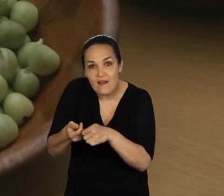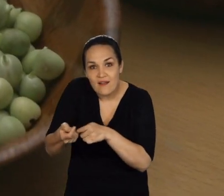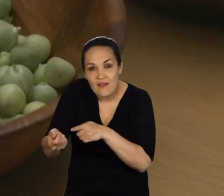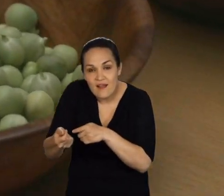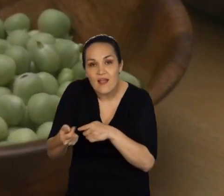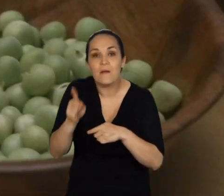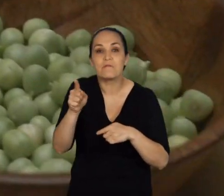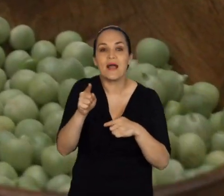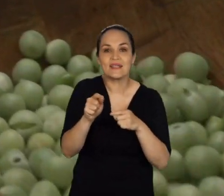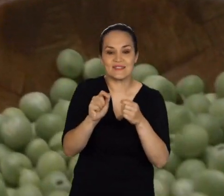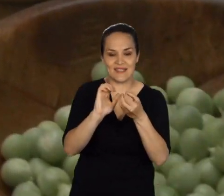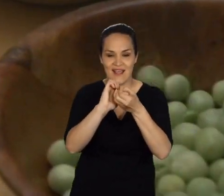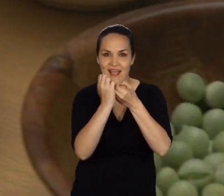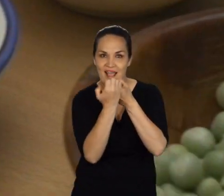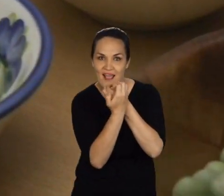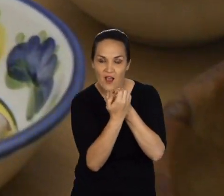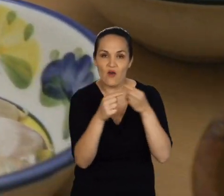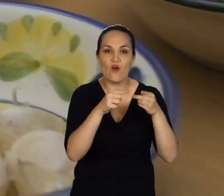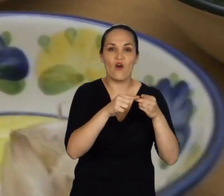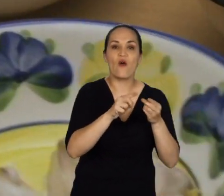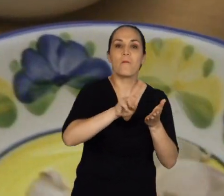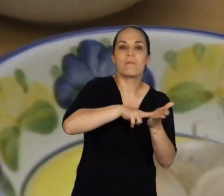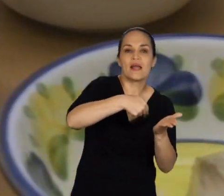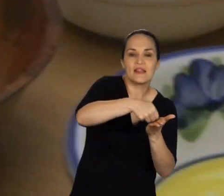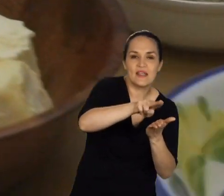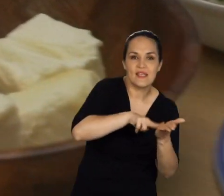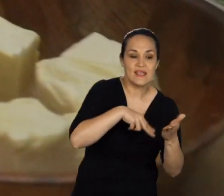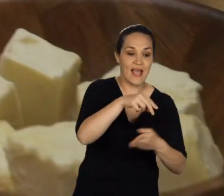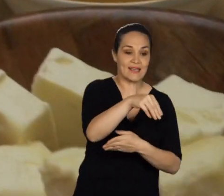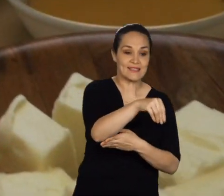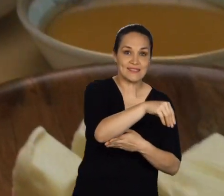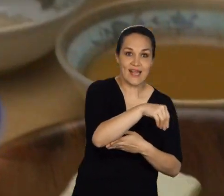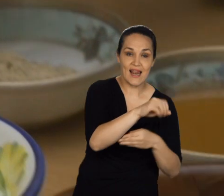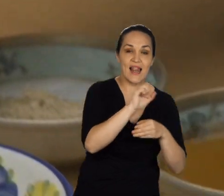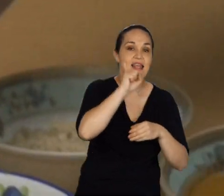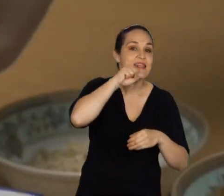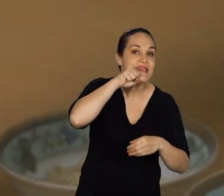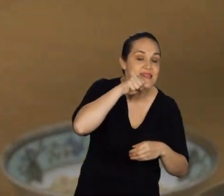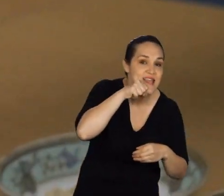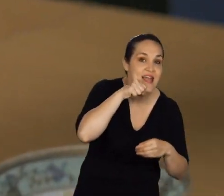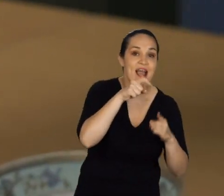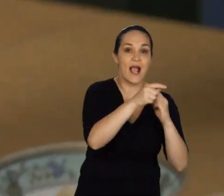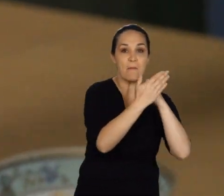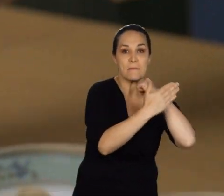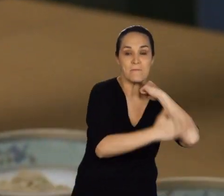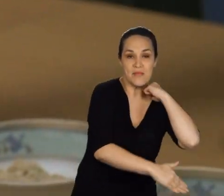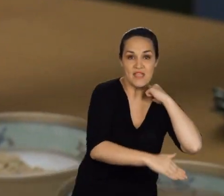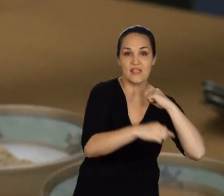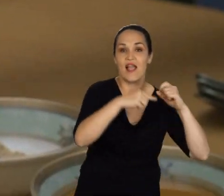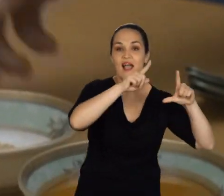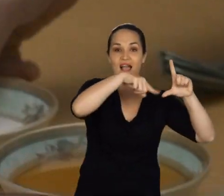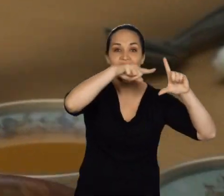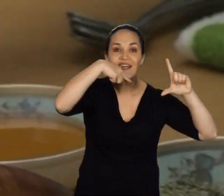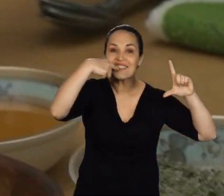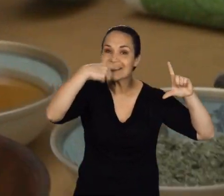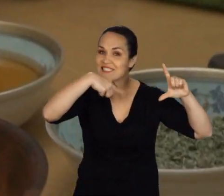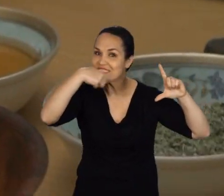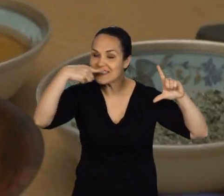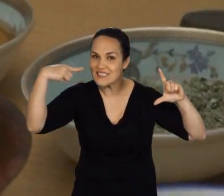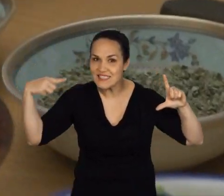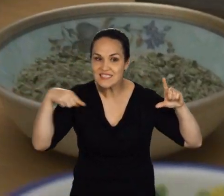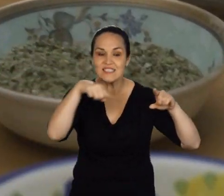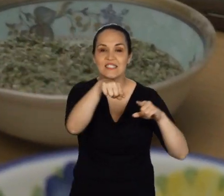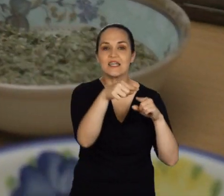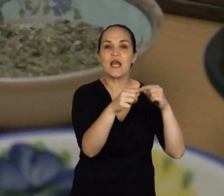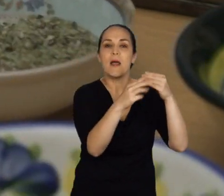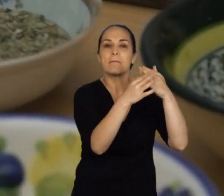Arbeja verde desgranada, dientes de ajo, mantequilla, sal, naranja valencia, piña, una ullama fresca, jengibre